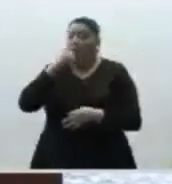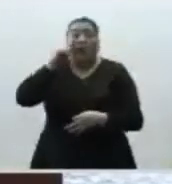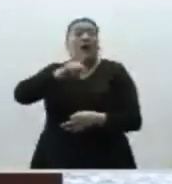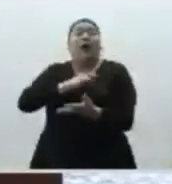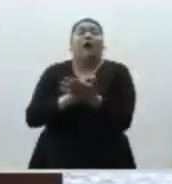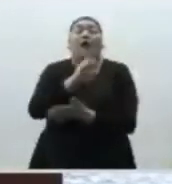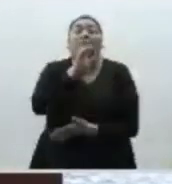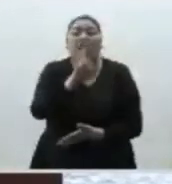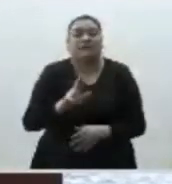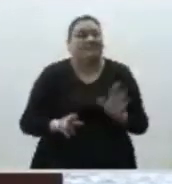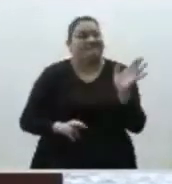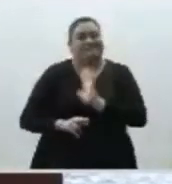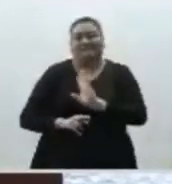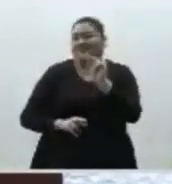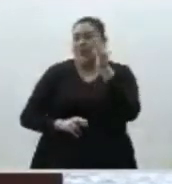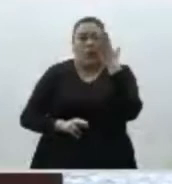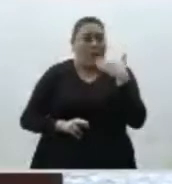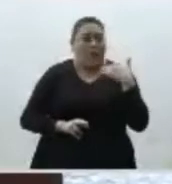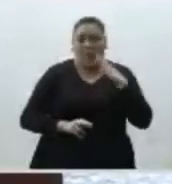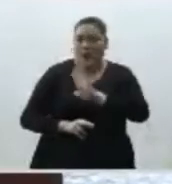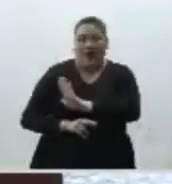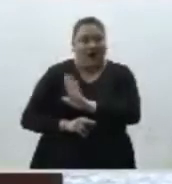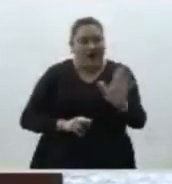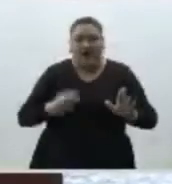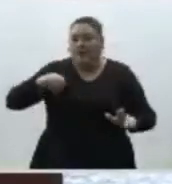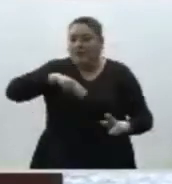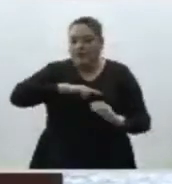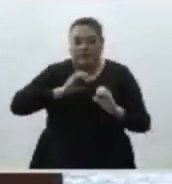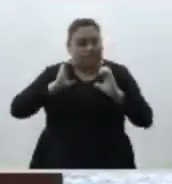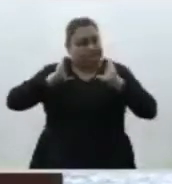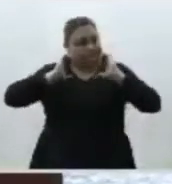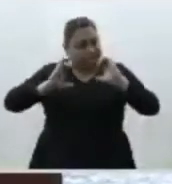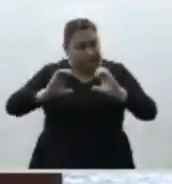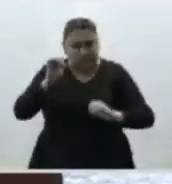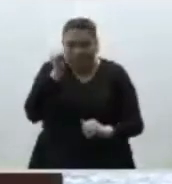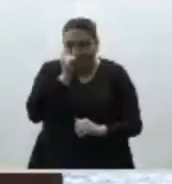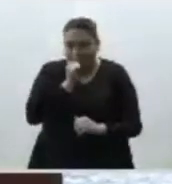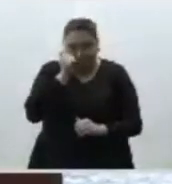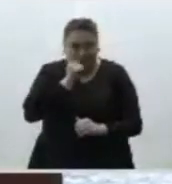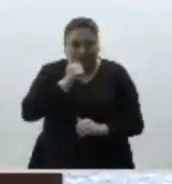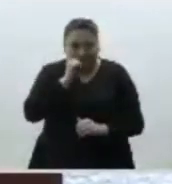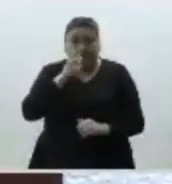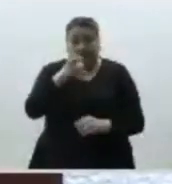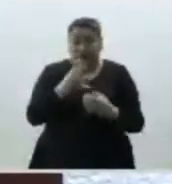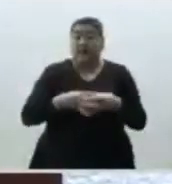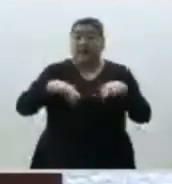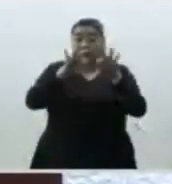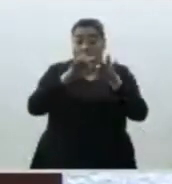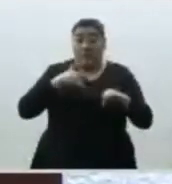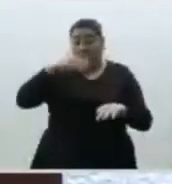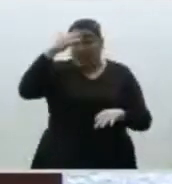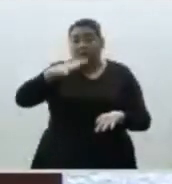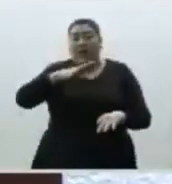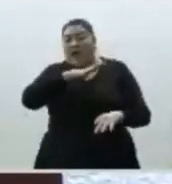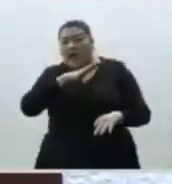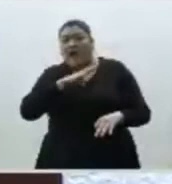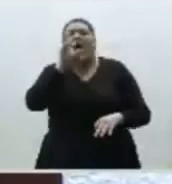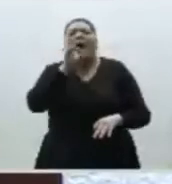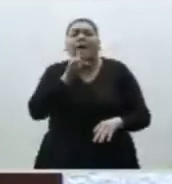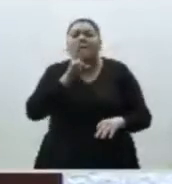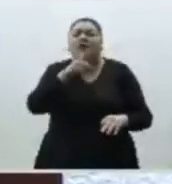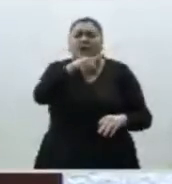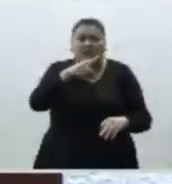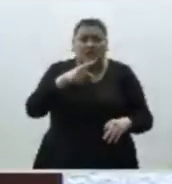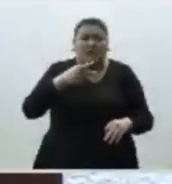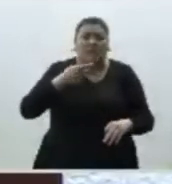encuadrar la figura de la calumnia electoral a través de estos medios considerando además que existen medios para la verificación de la